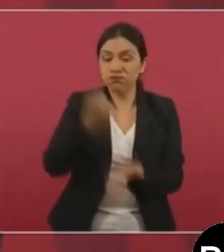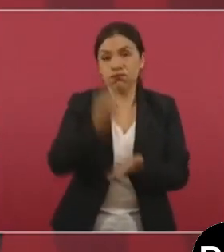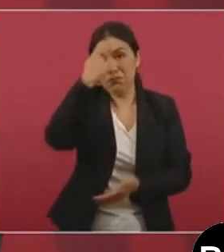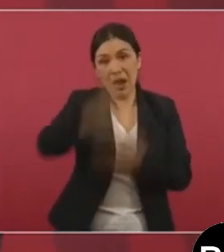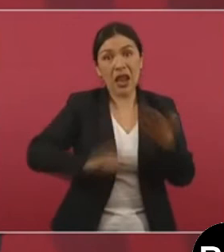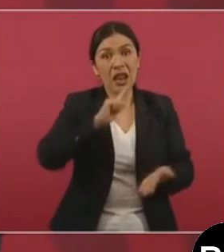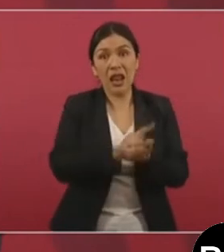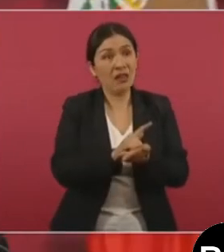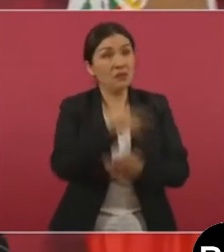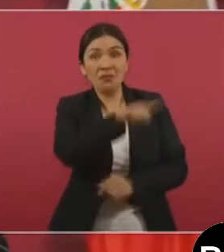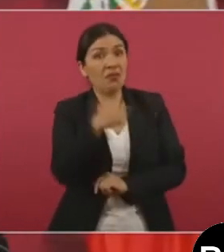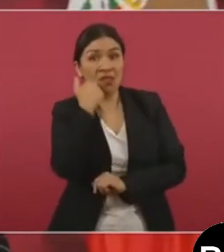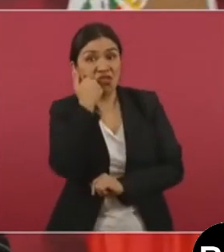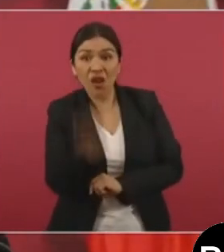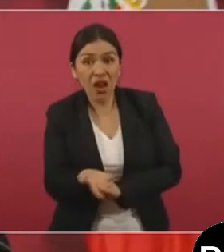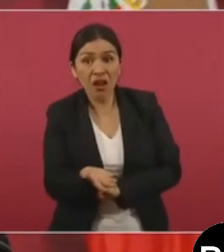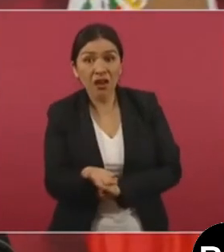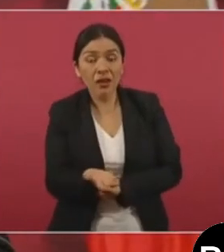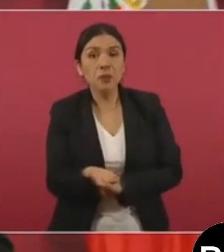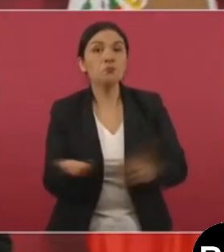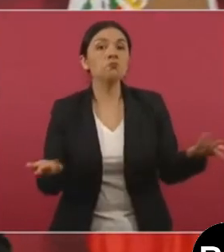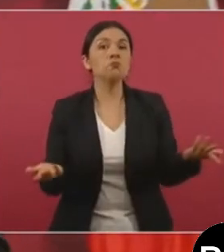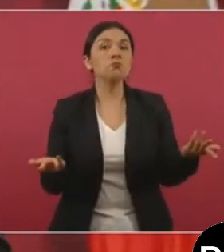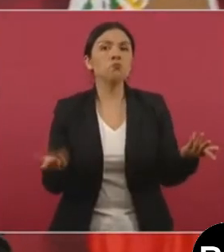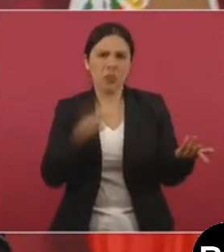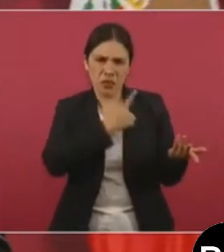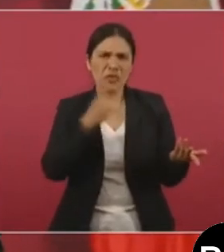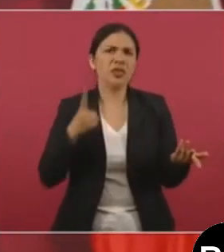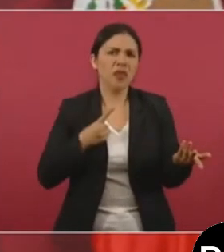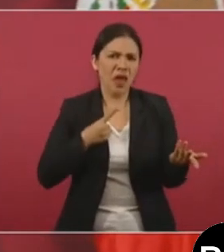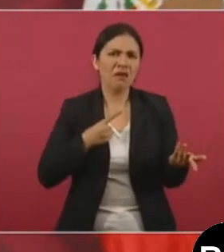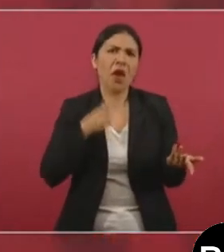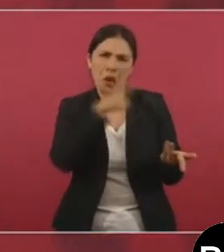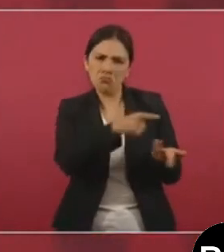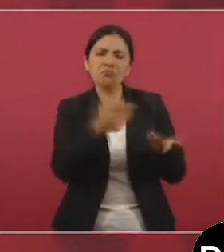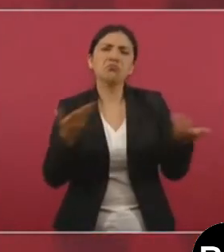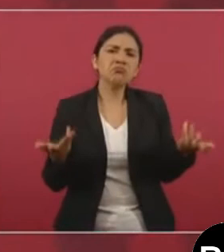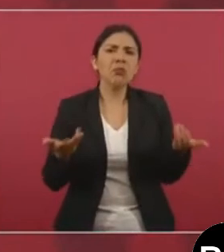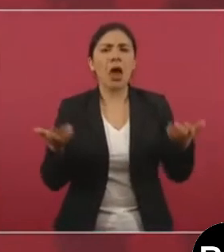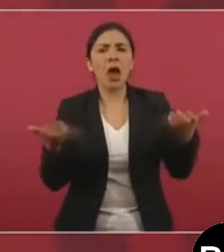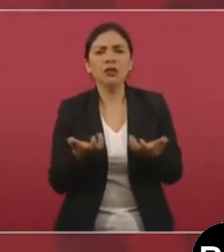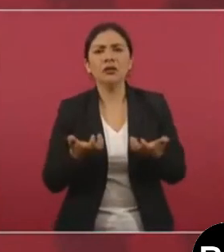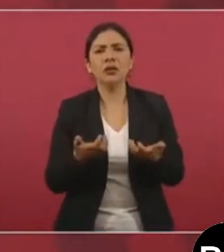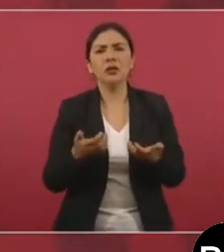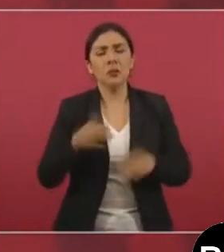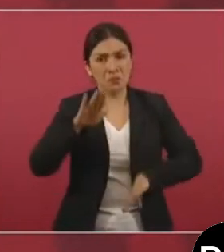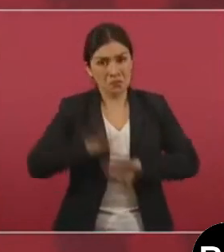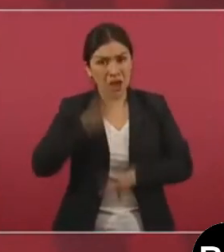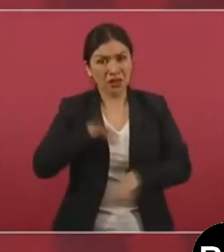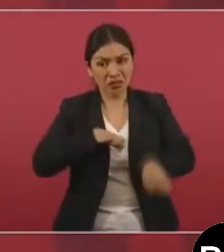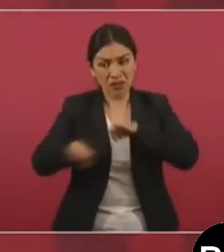pues mínimo que no cobren.